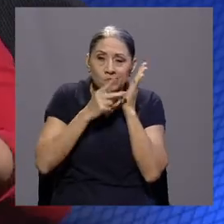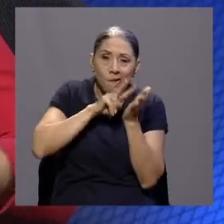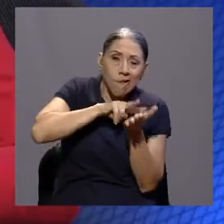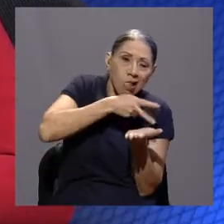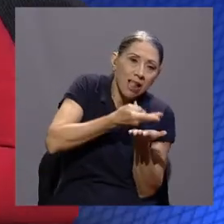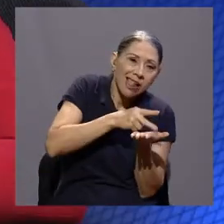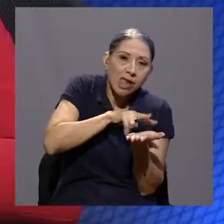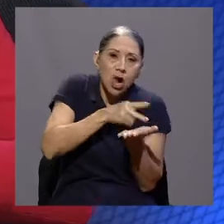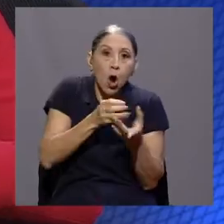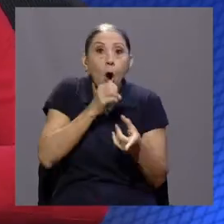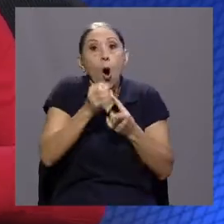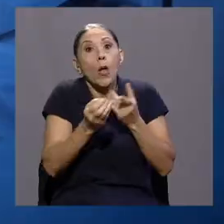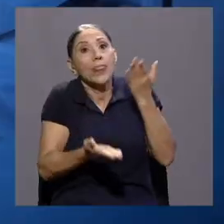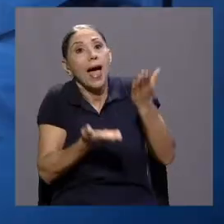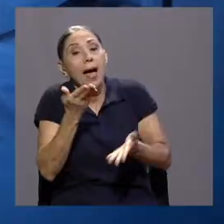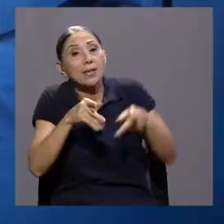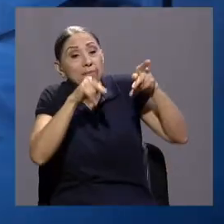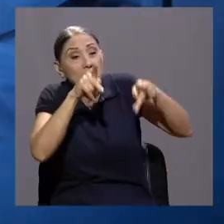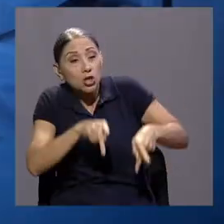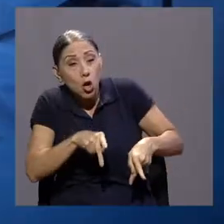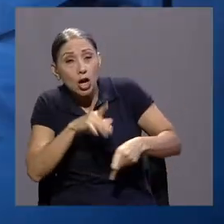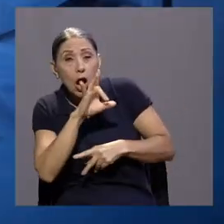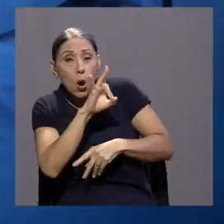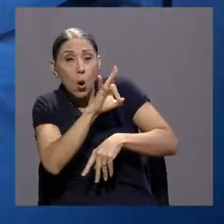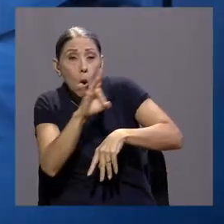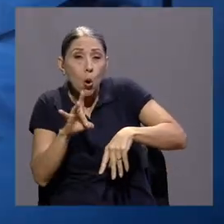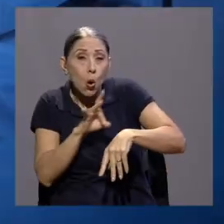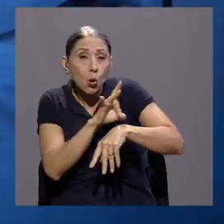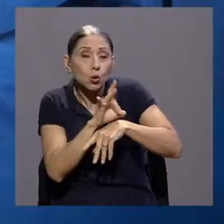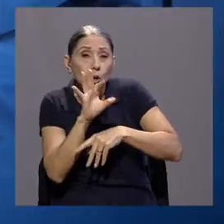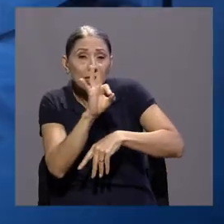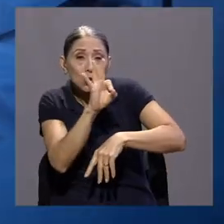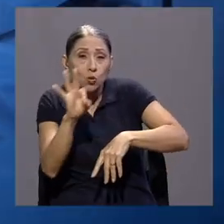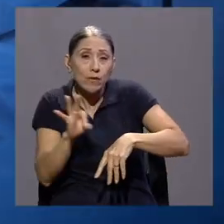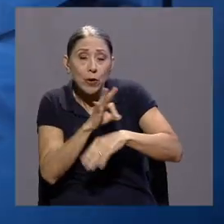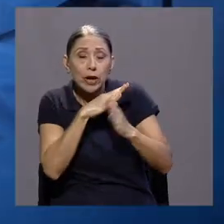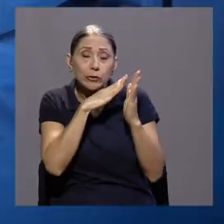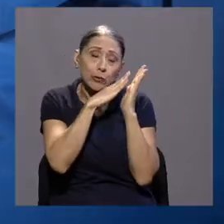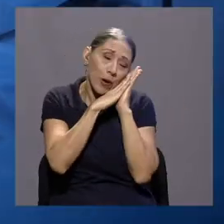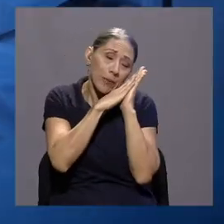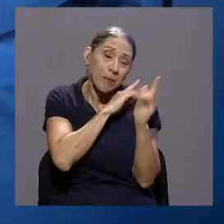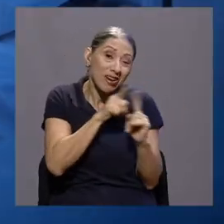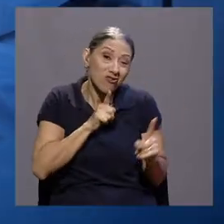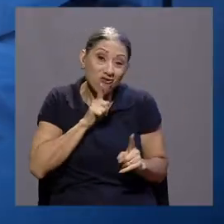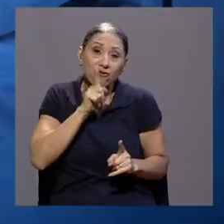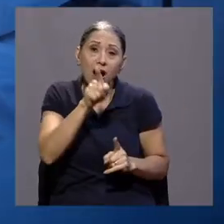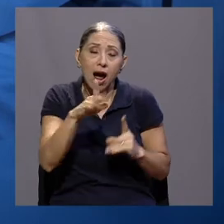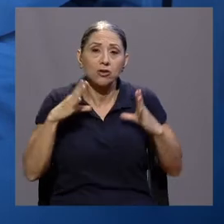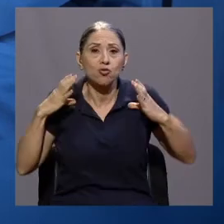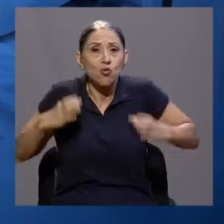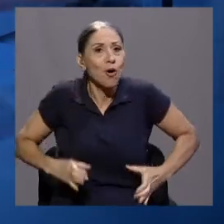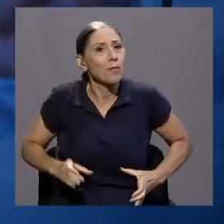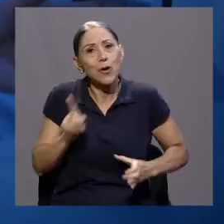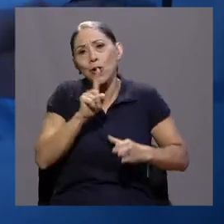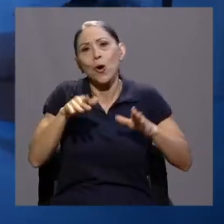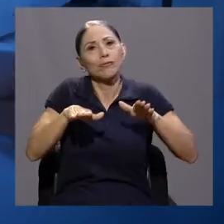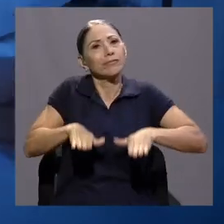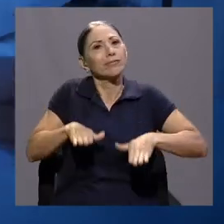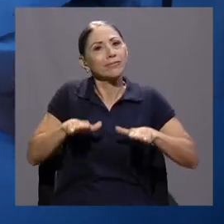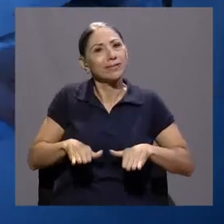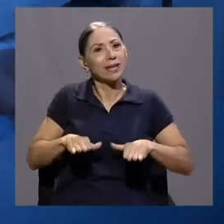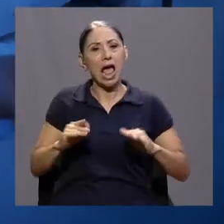se duerman ocho o nueve horas, el cuerpo no descansa. No hay un descanso ni emocional ni físicamente,